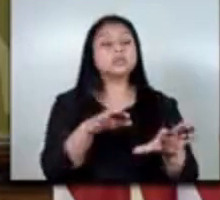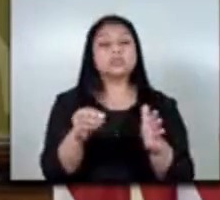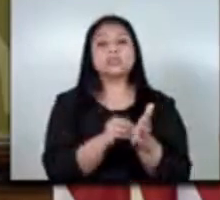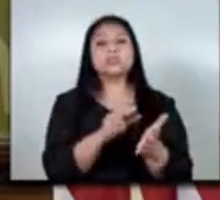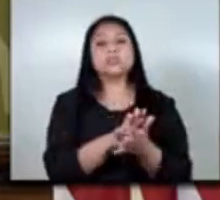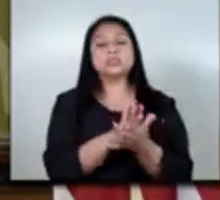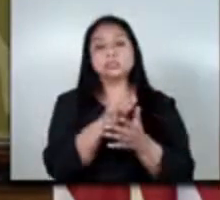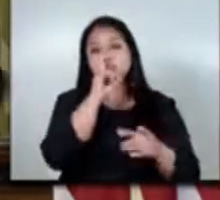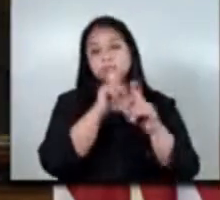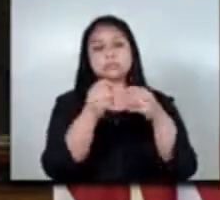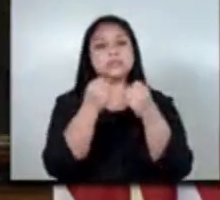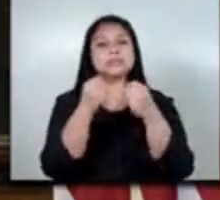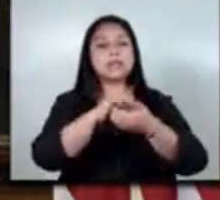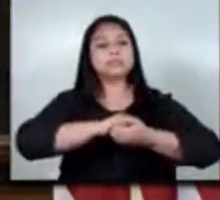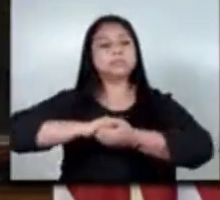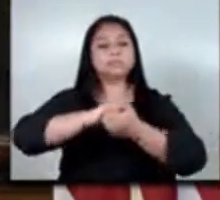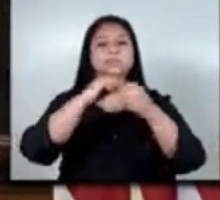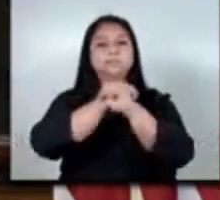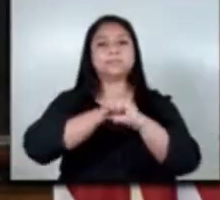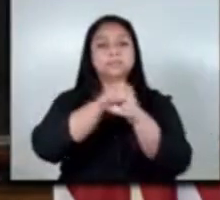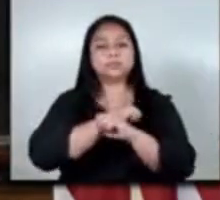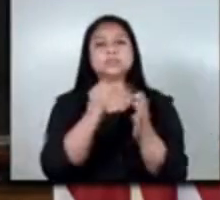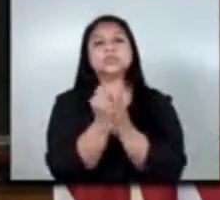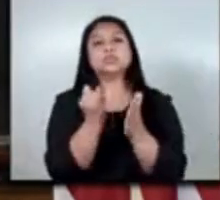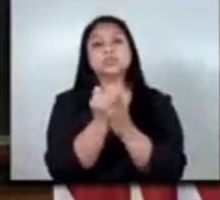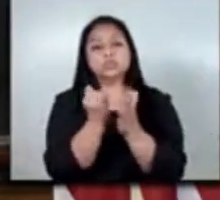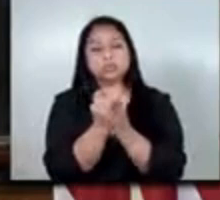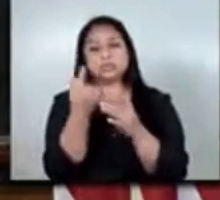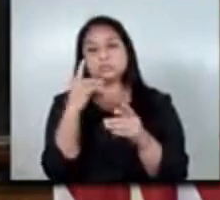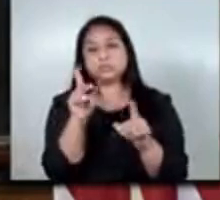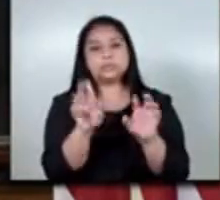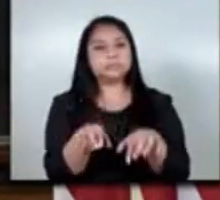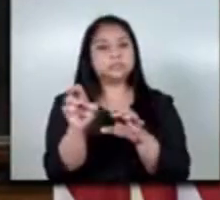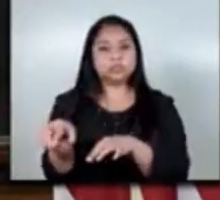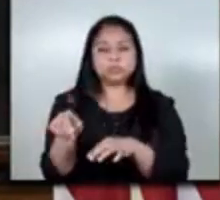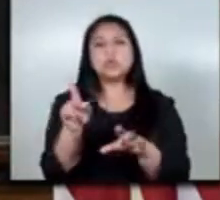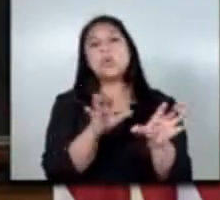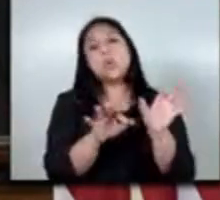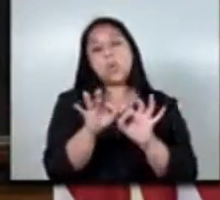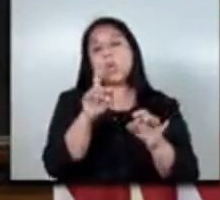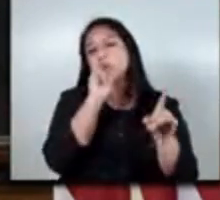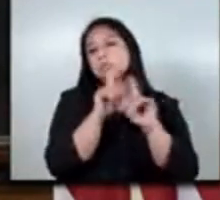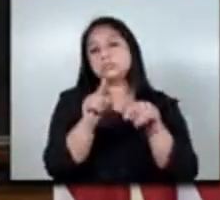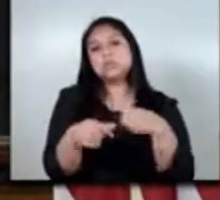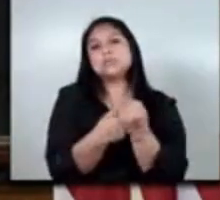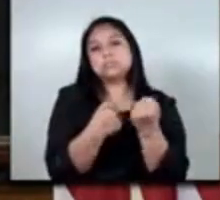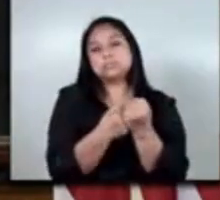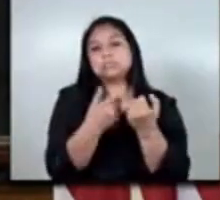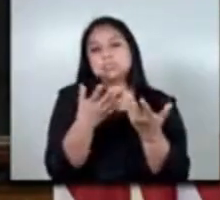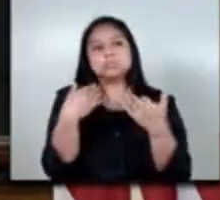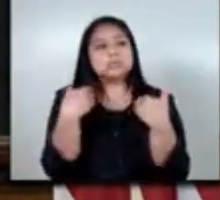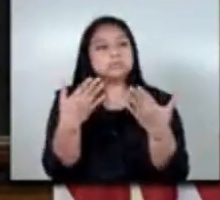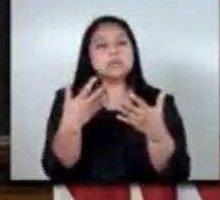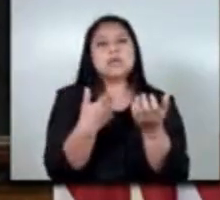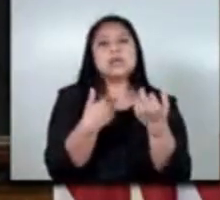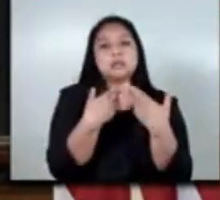del programa la creación de alianzas estratégicas la institucionalización del personal obviamente con con apoyos porque hay que recibir apoyos pero